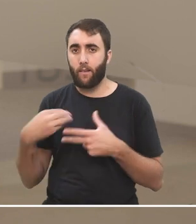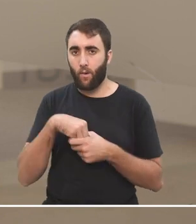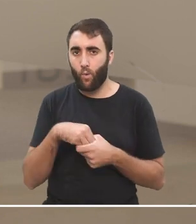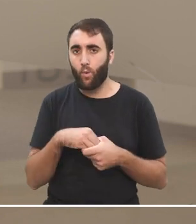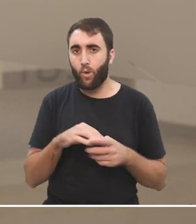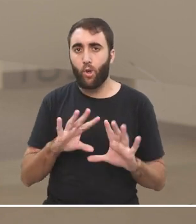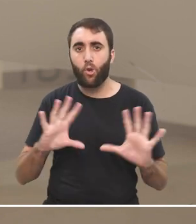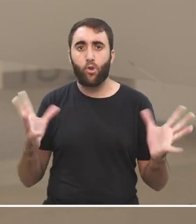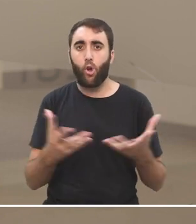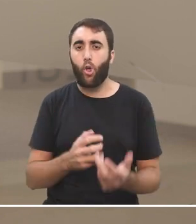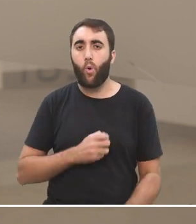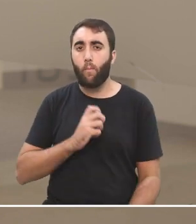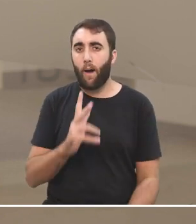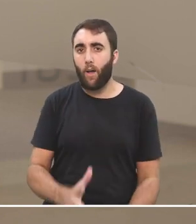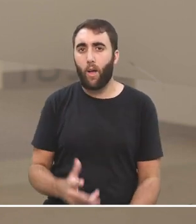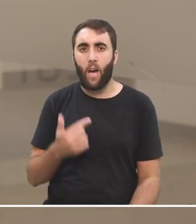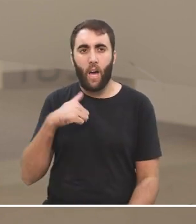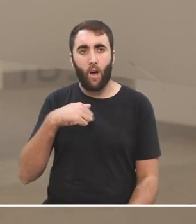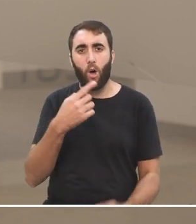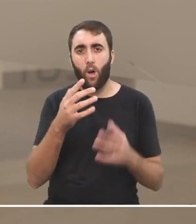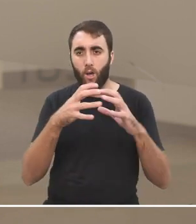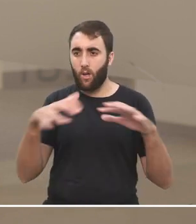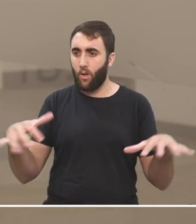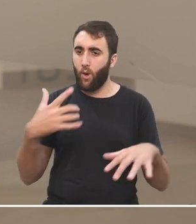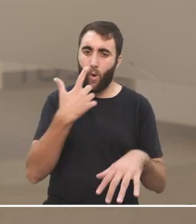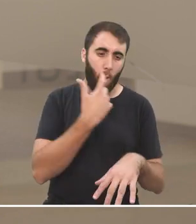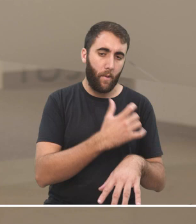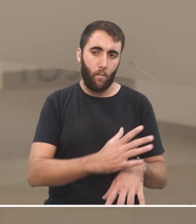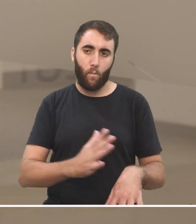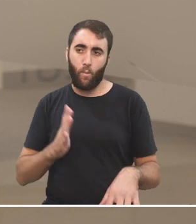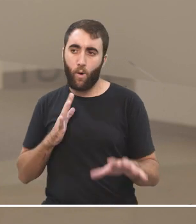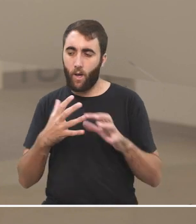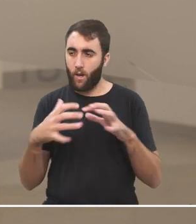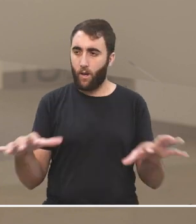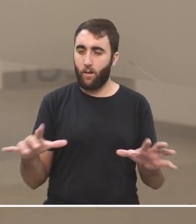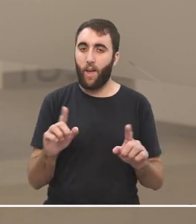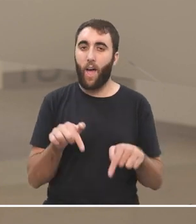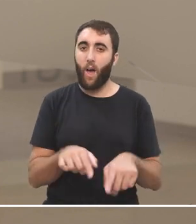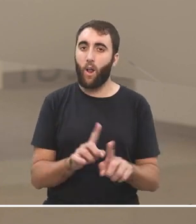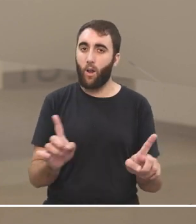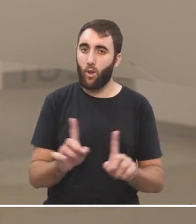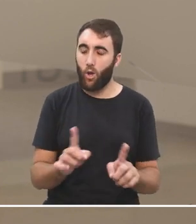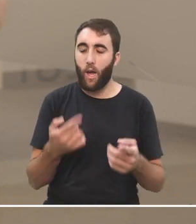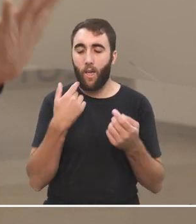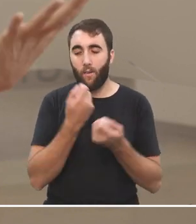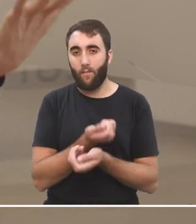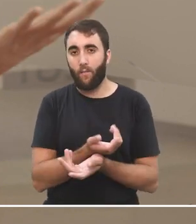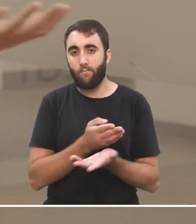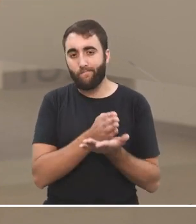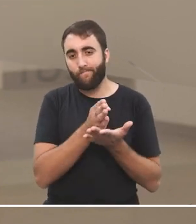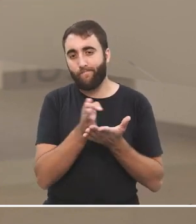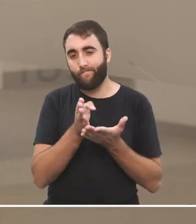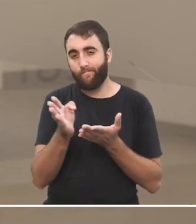toda la humanidad se divide en o hombres o mujeres se dividía ahora consideramos que hay toda una variación